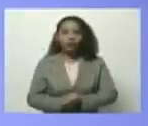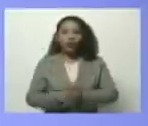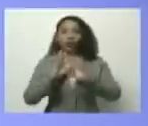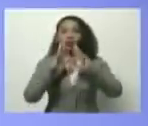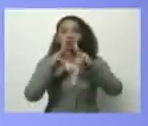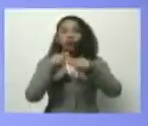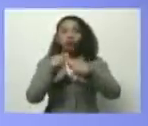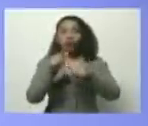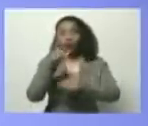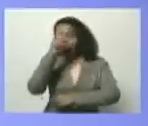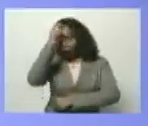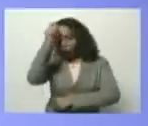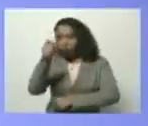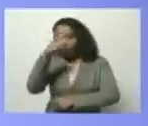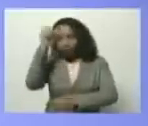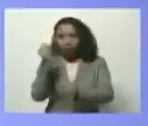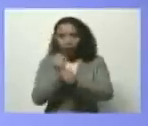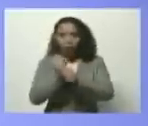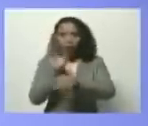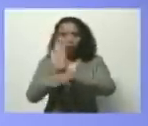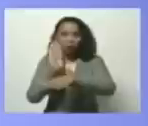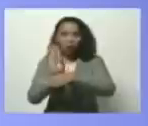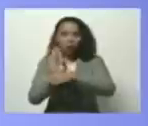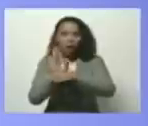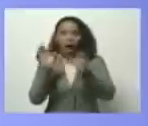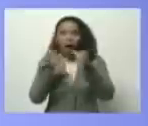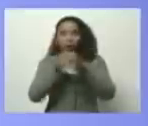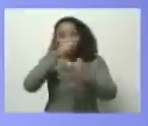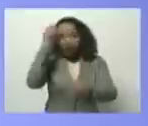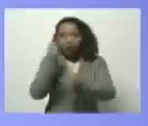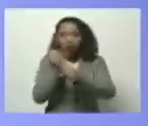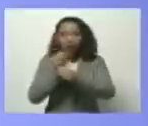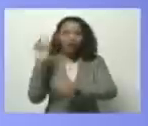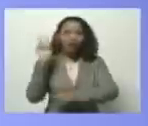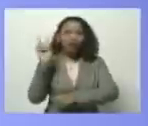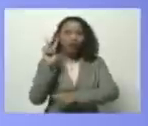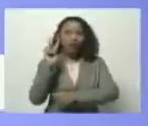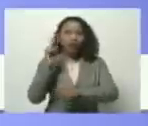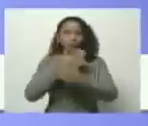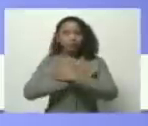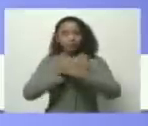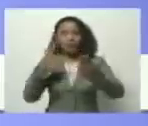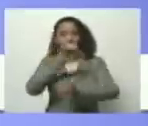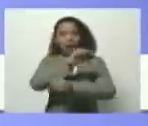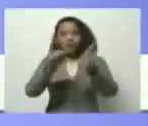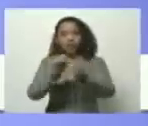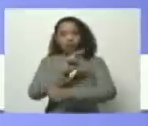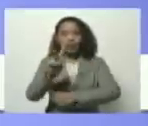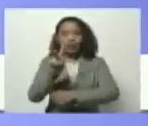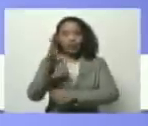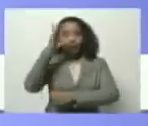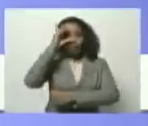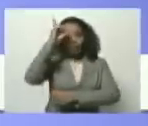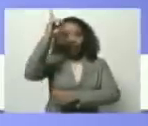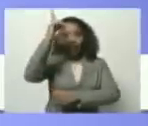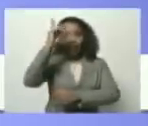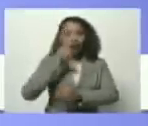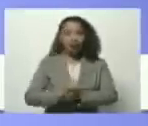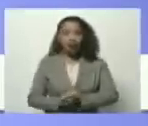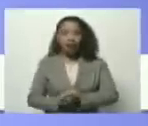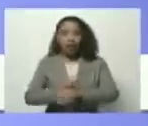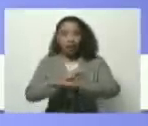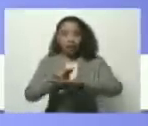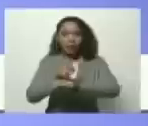sobre reivindicaciones laborales y protección a la clase obrera venezolana las ofrece la vicepresidenta ejecutiva de la República y